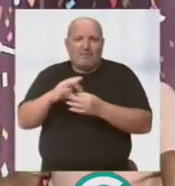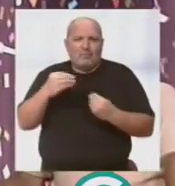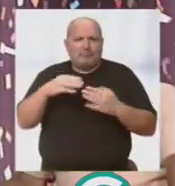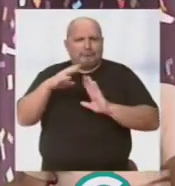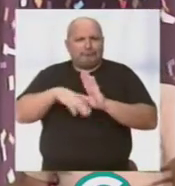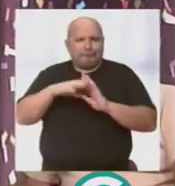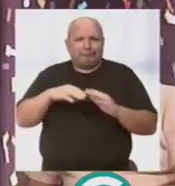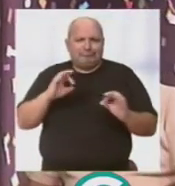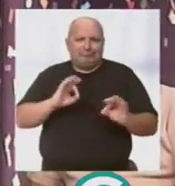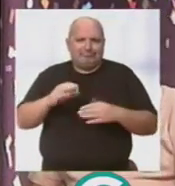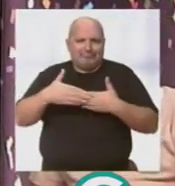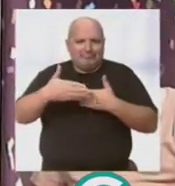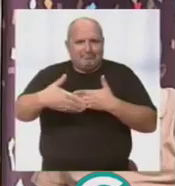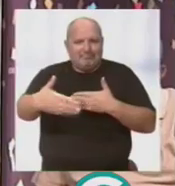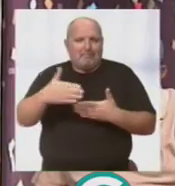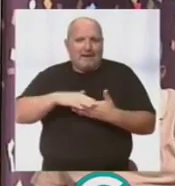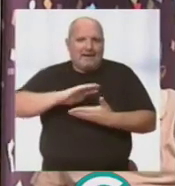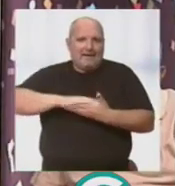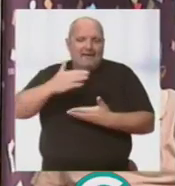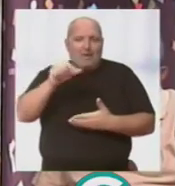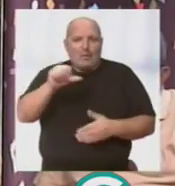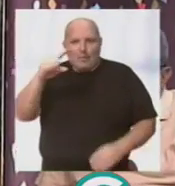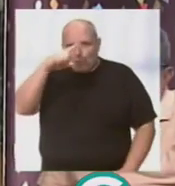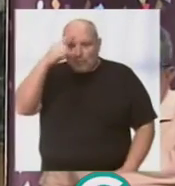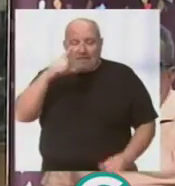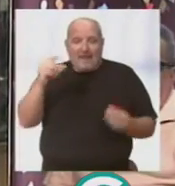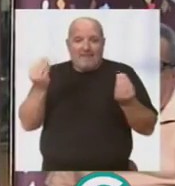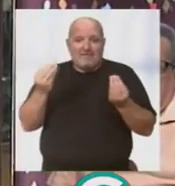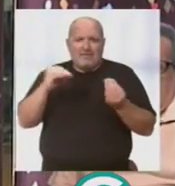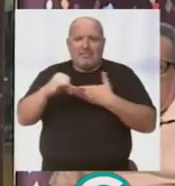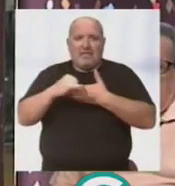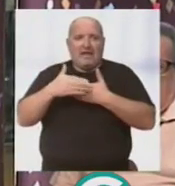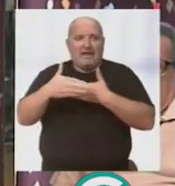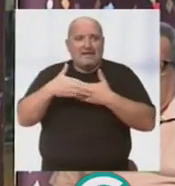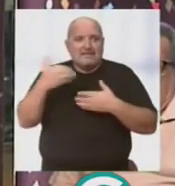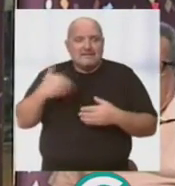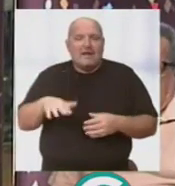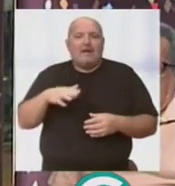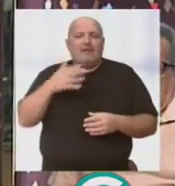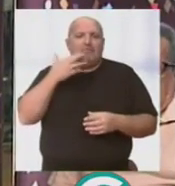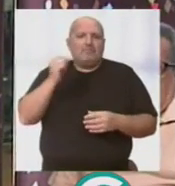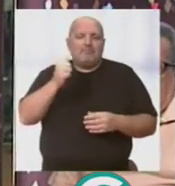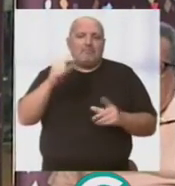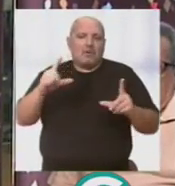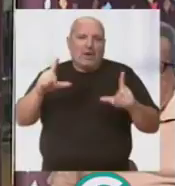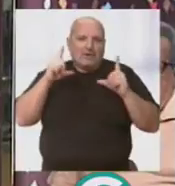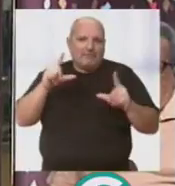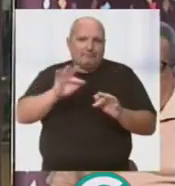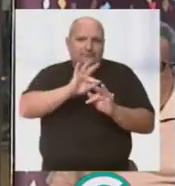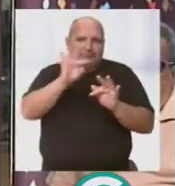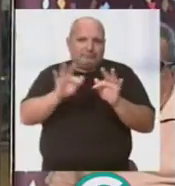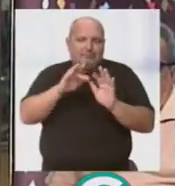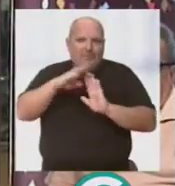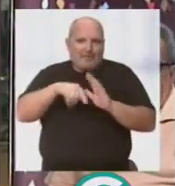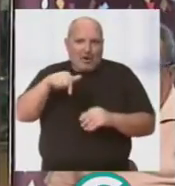programación la que tenemos por delante y parte de ella, la de la Semana Cultural, la Salle Viña, que la tenemos a la vuelta de la esquina, va a ser protagonista de una